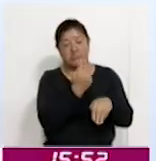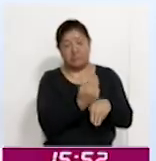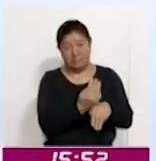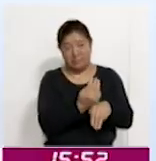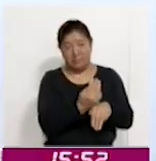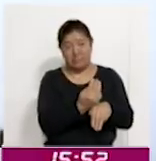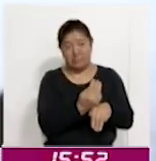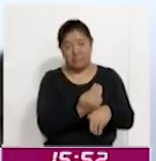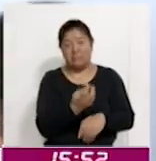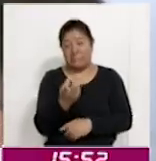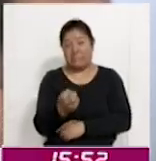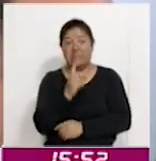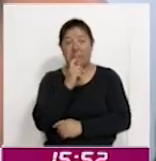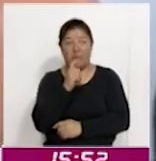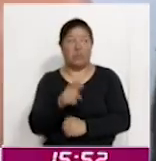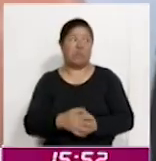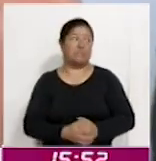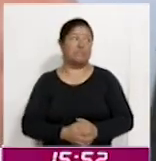del vital líquido.